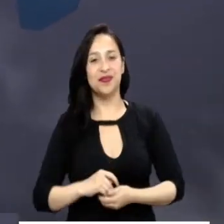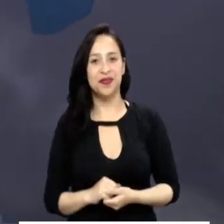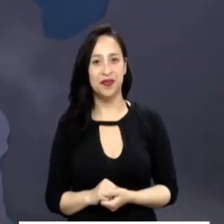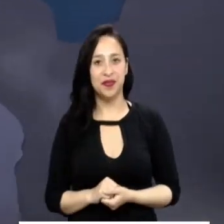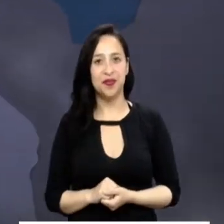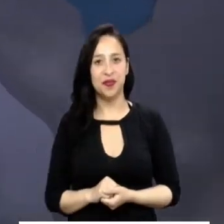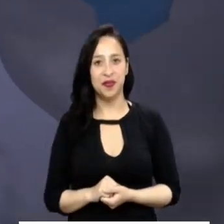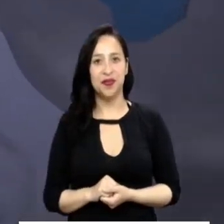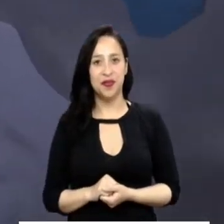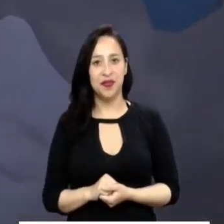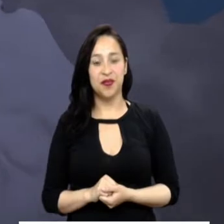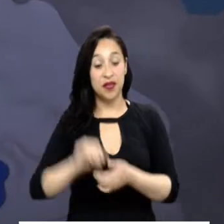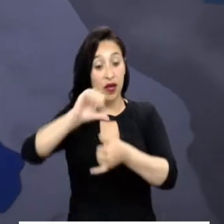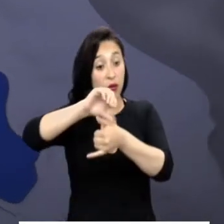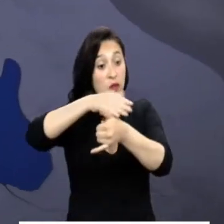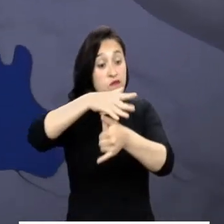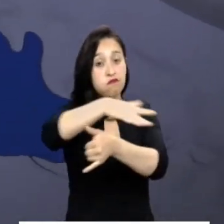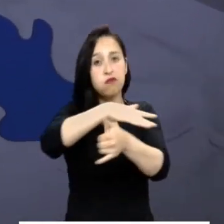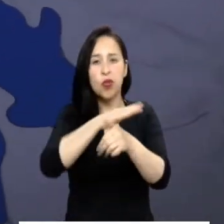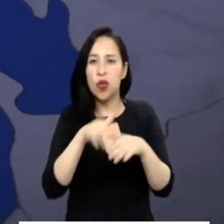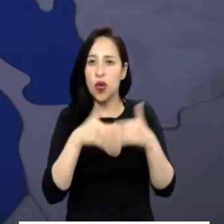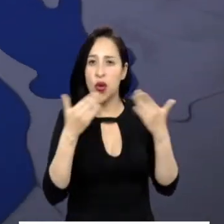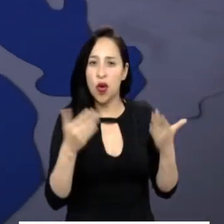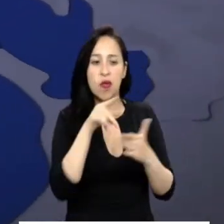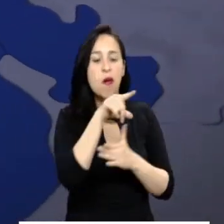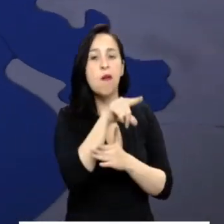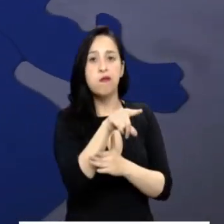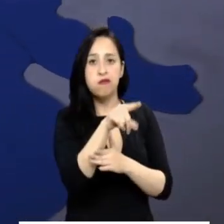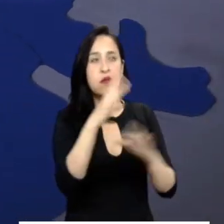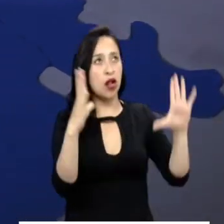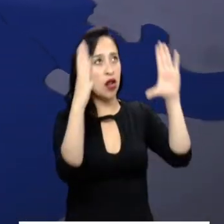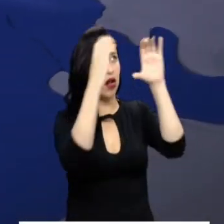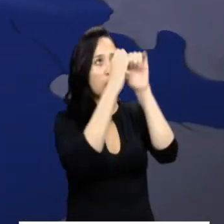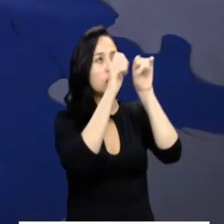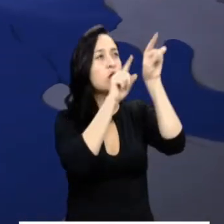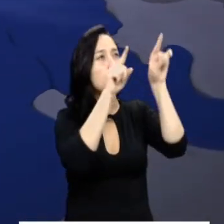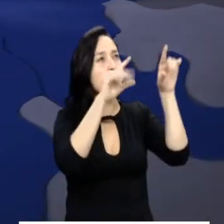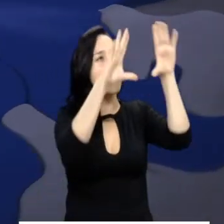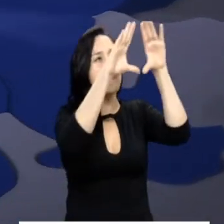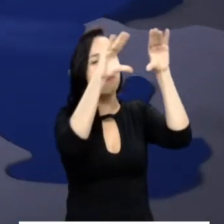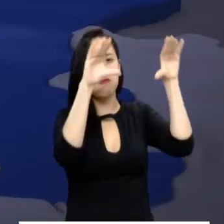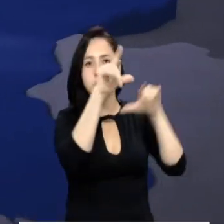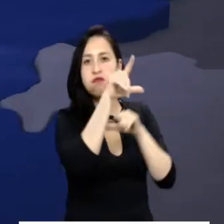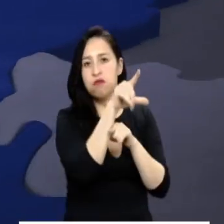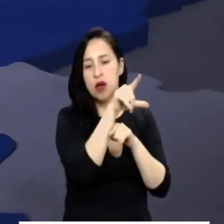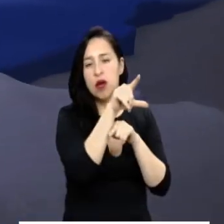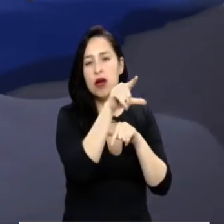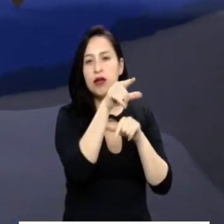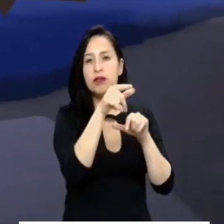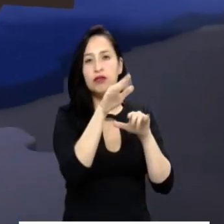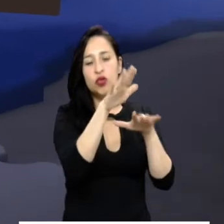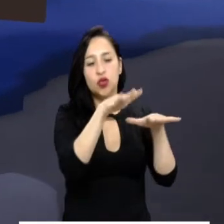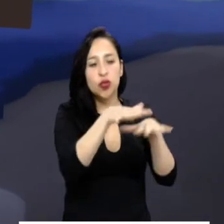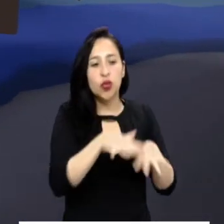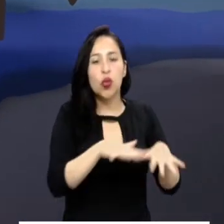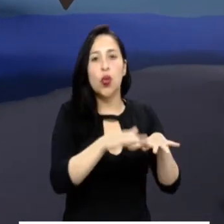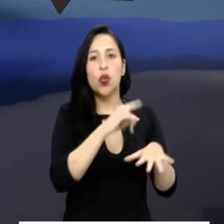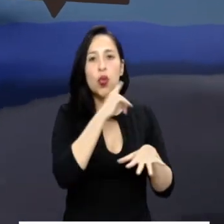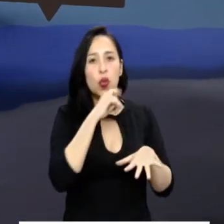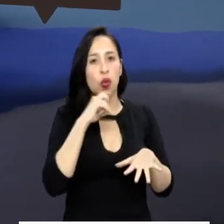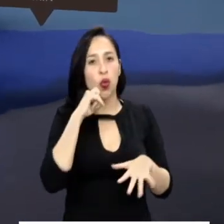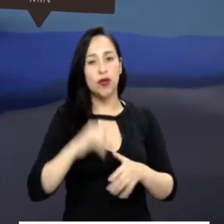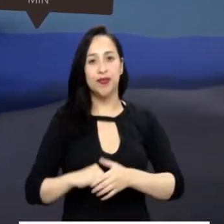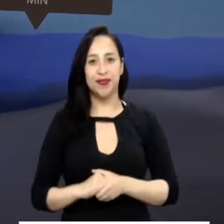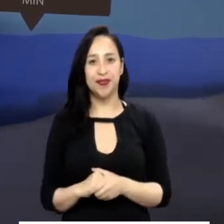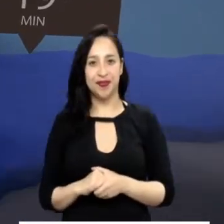Empezamos nuestro recorrido por el Caribe colombiano, donde anochecerá con un cielo parcialmente nublado y con un clima seco en todo el territorio.